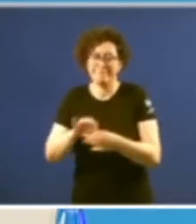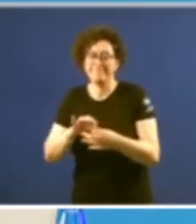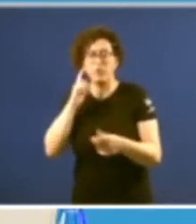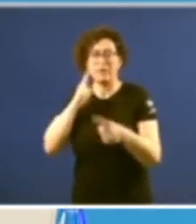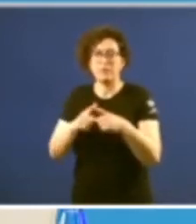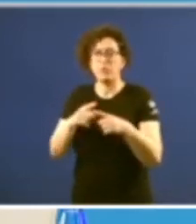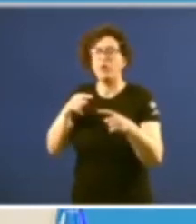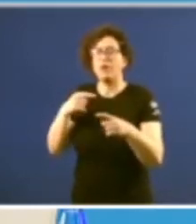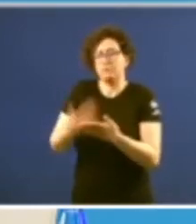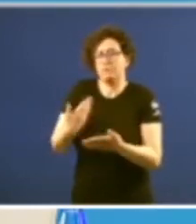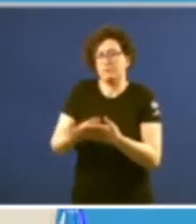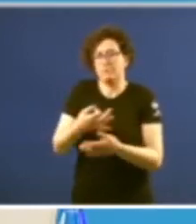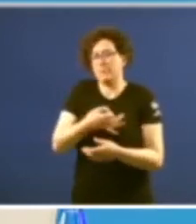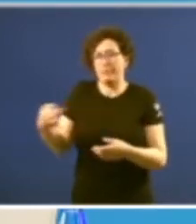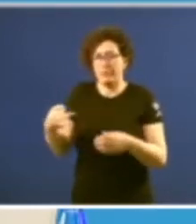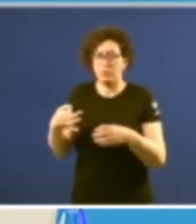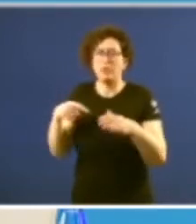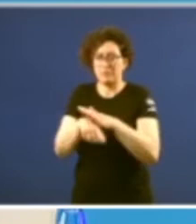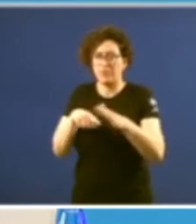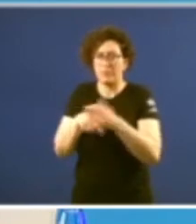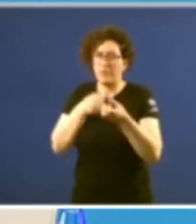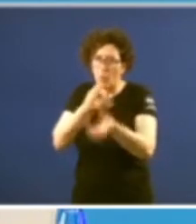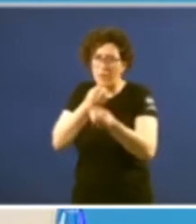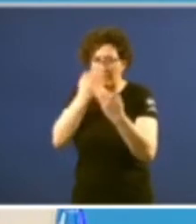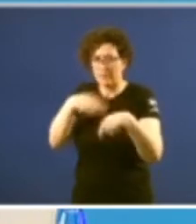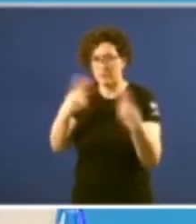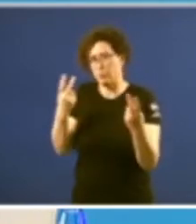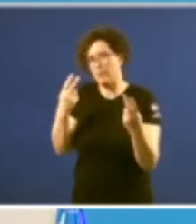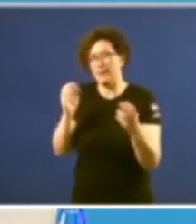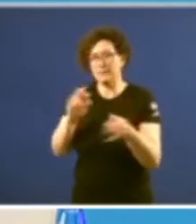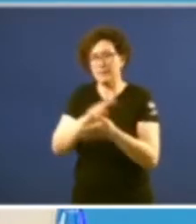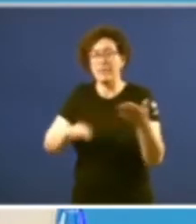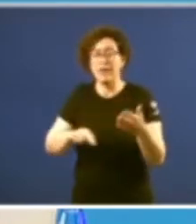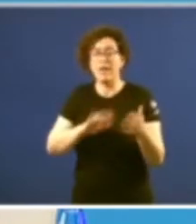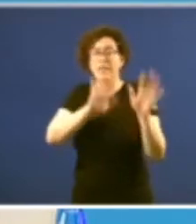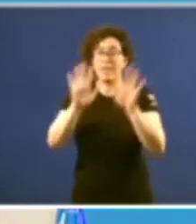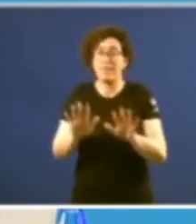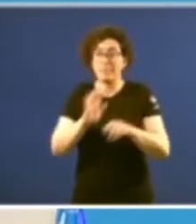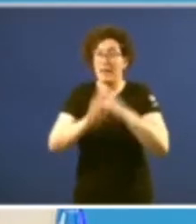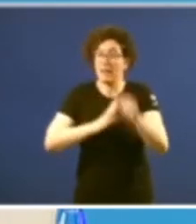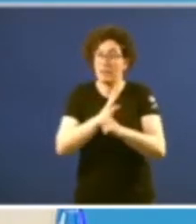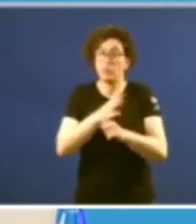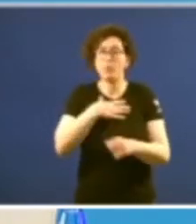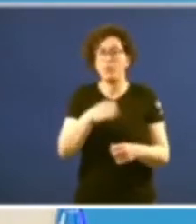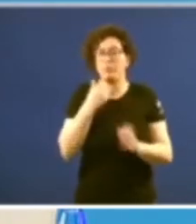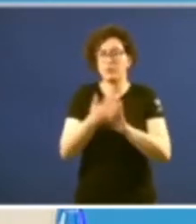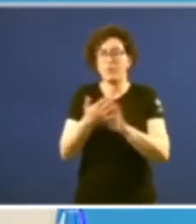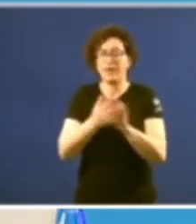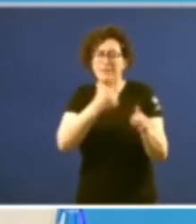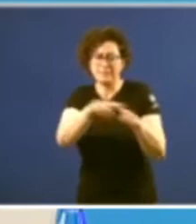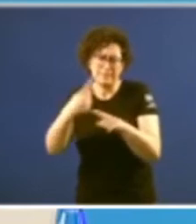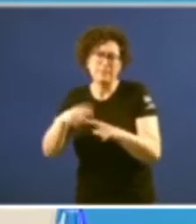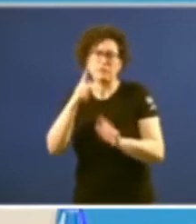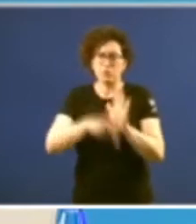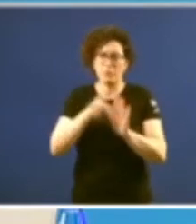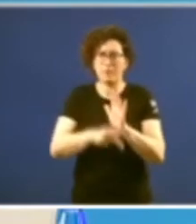rendimiento de cuentas de los poderes públicos de Galicia y finalmente llegamos a la undécima legislatura y podríamos destacar distintas normas algunas de